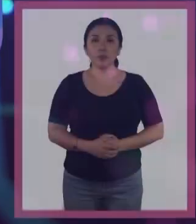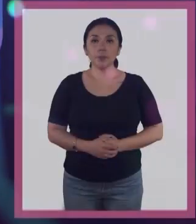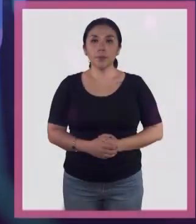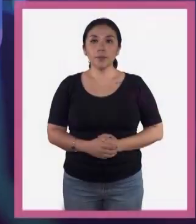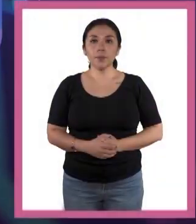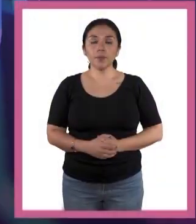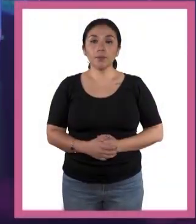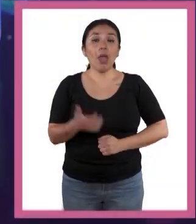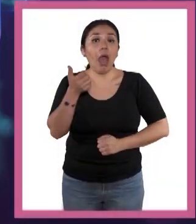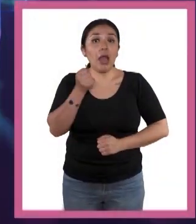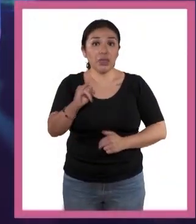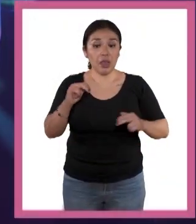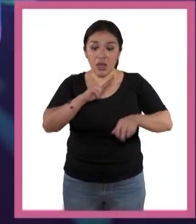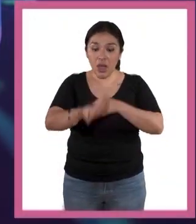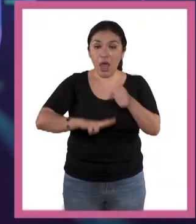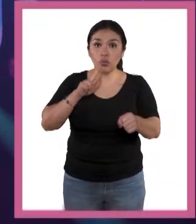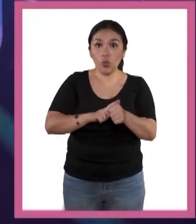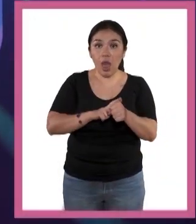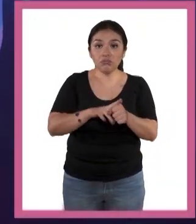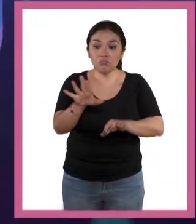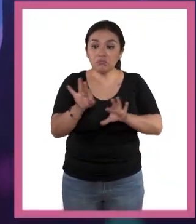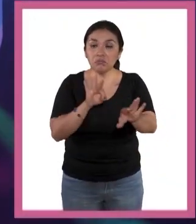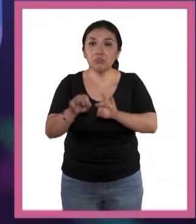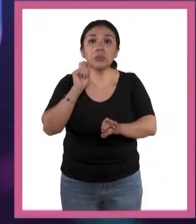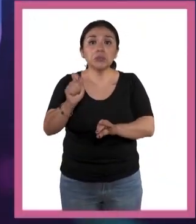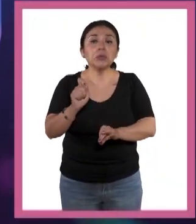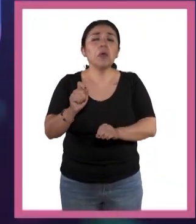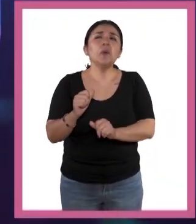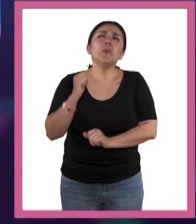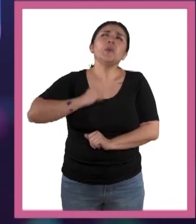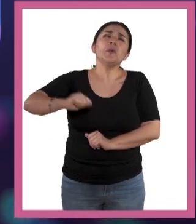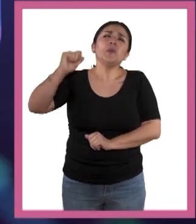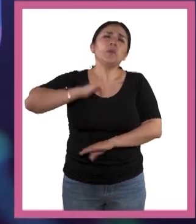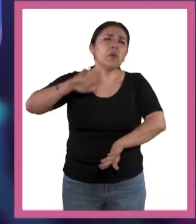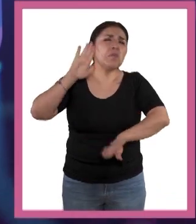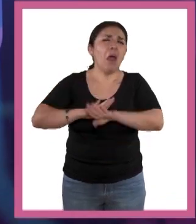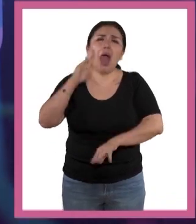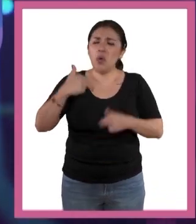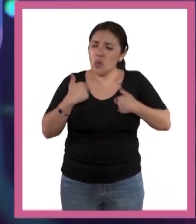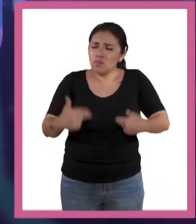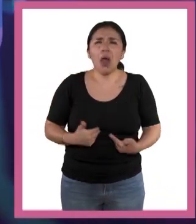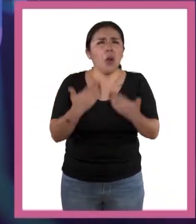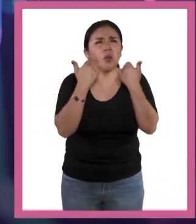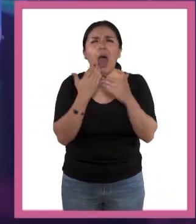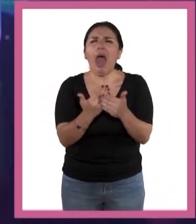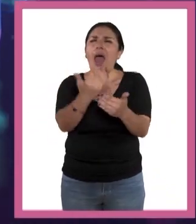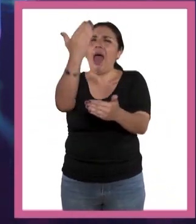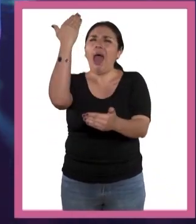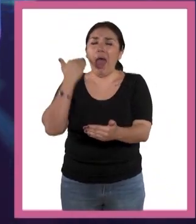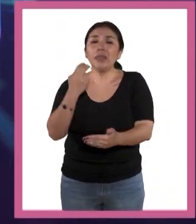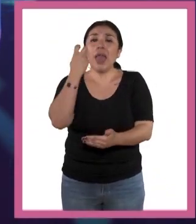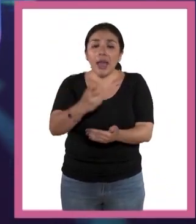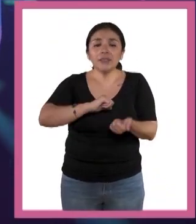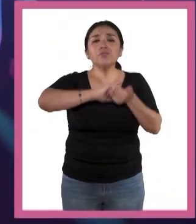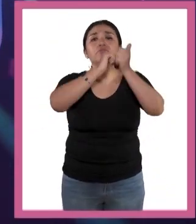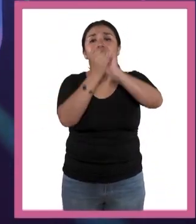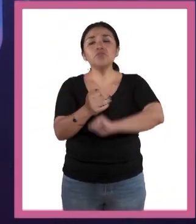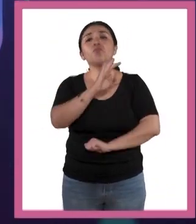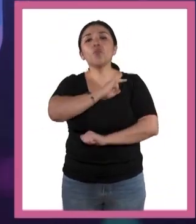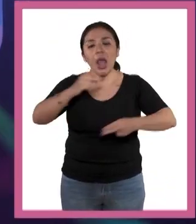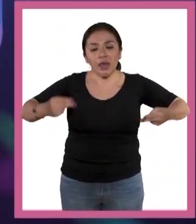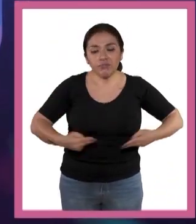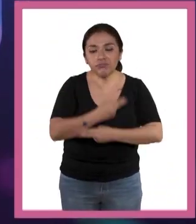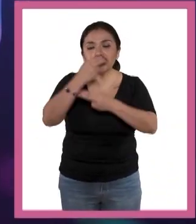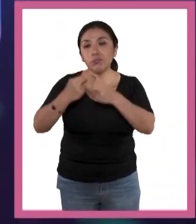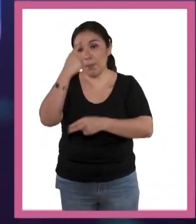La selección natural apareció desde antes del origen de la vida. De hecho, la selección natural favorece el origen de la vida. La selección natural